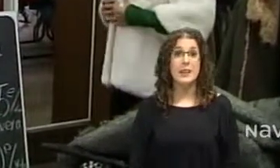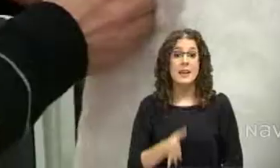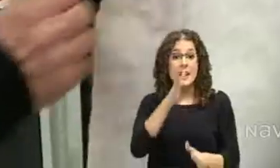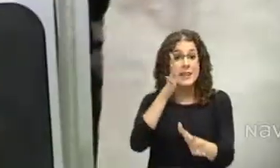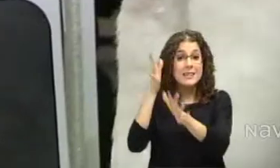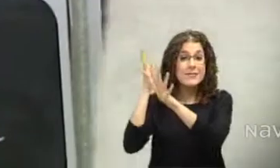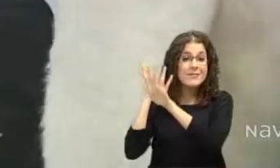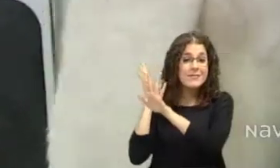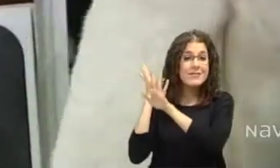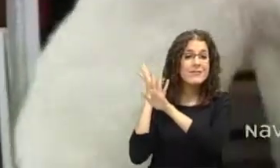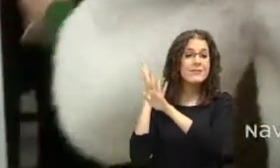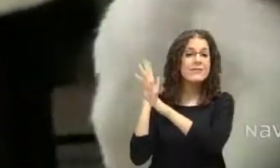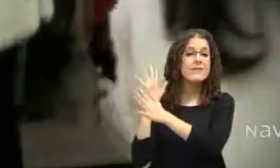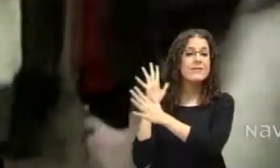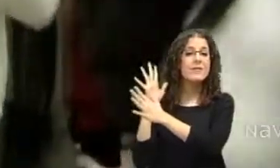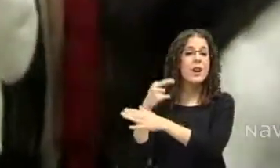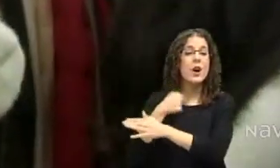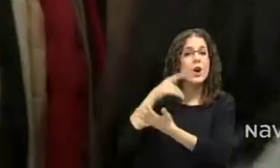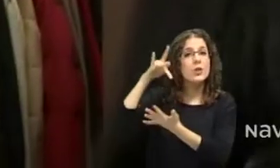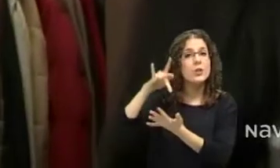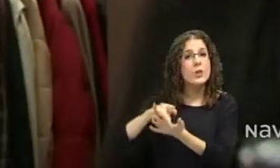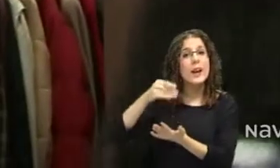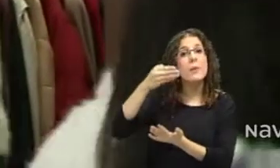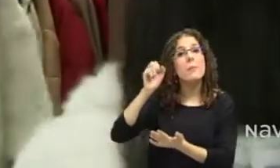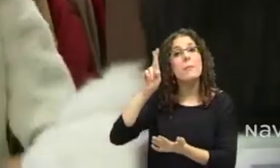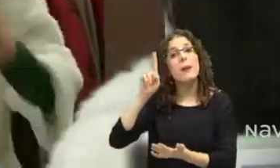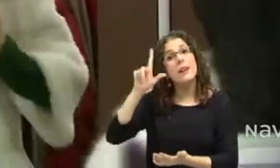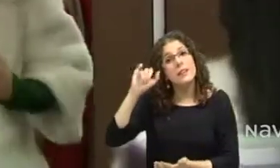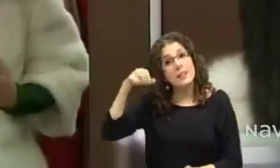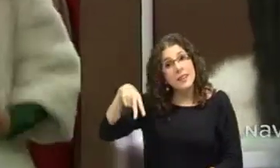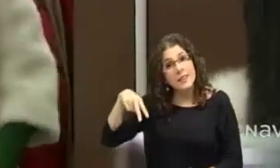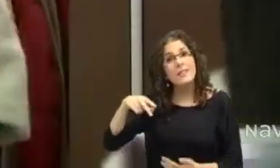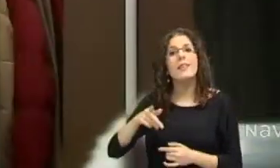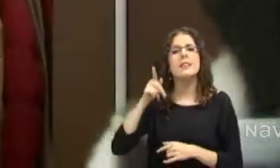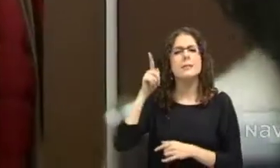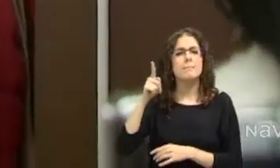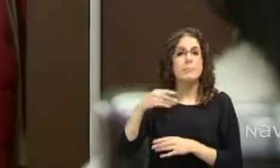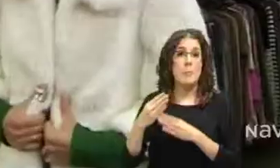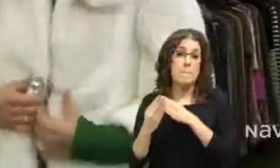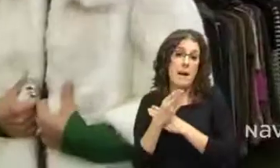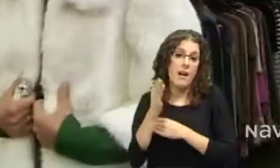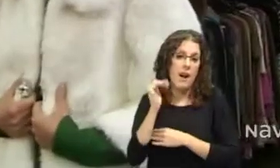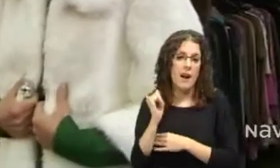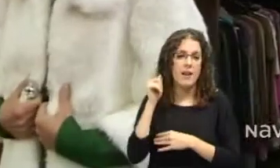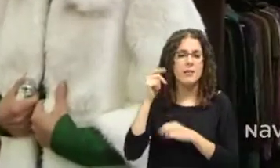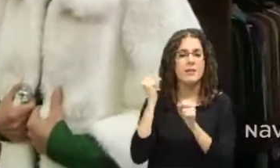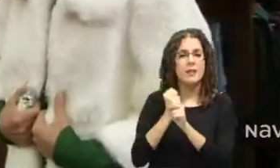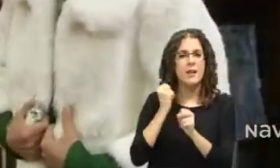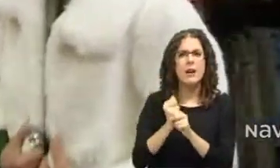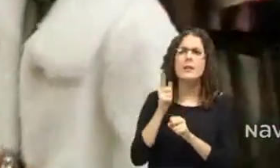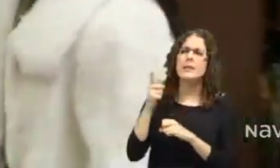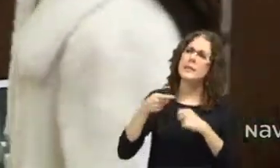cuando estuve becao en Berlín, estuve con una beca en Berlín y yo allí conocí ya este tipo de